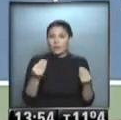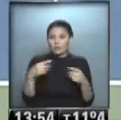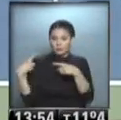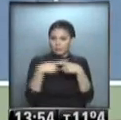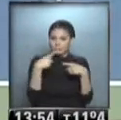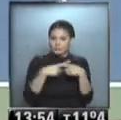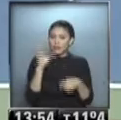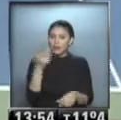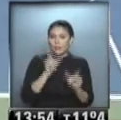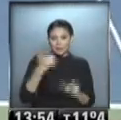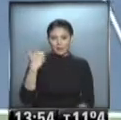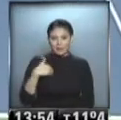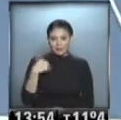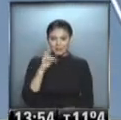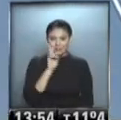acción de los argentinos en Flash & Middle. Esperemos vuelva lluvia. Esperemos Esperemos